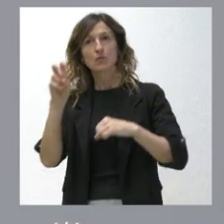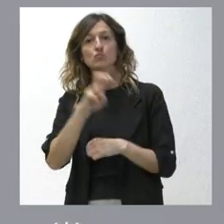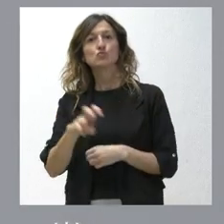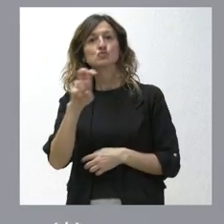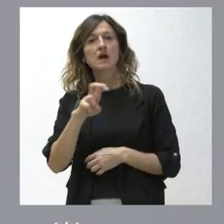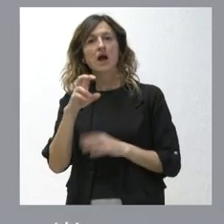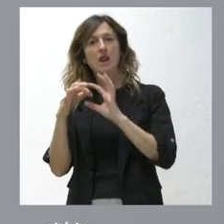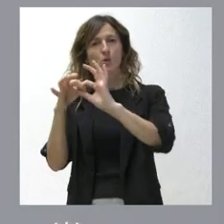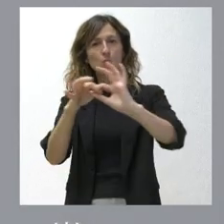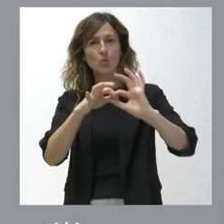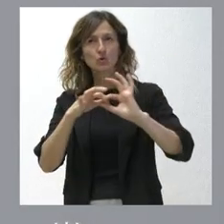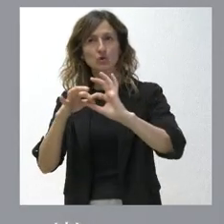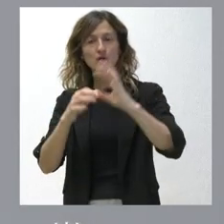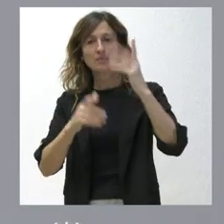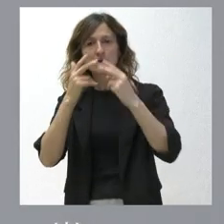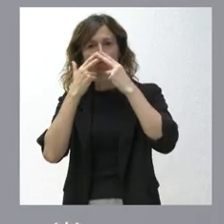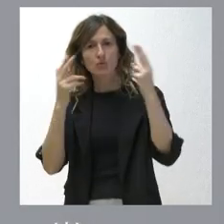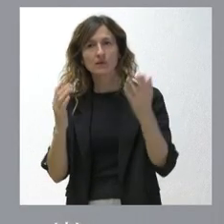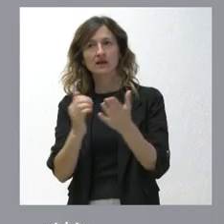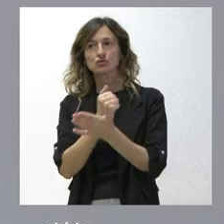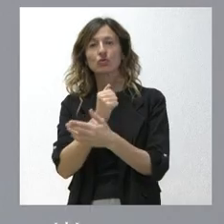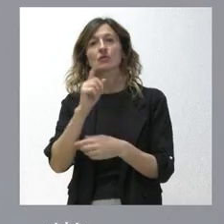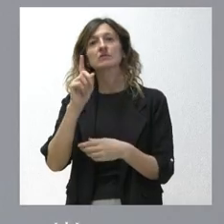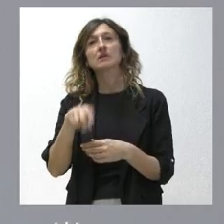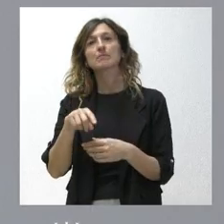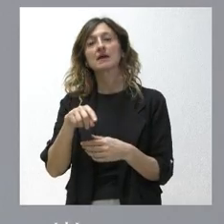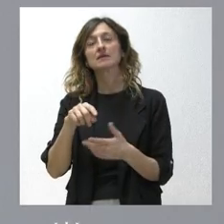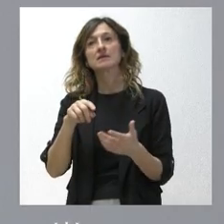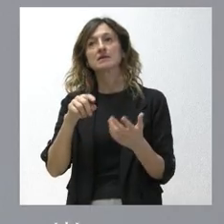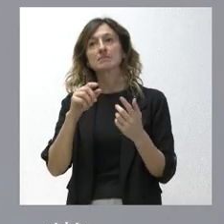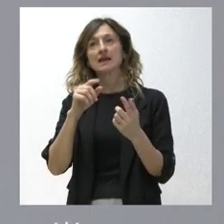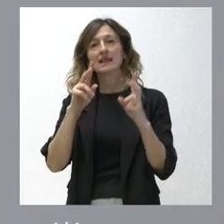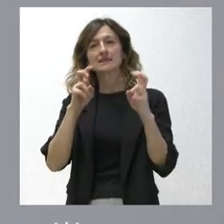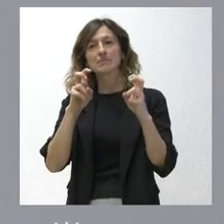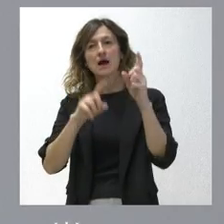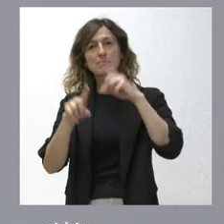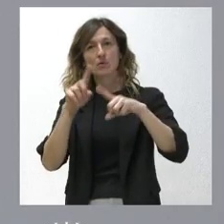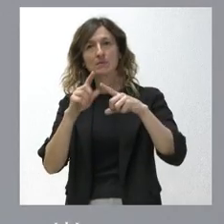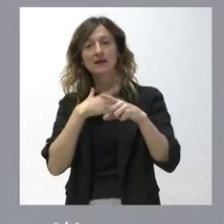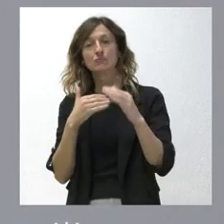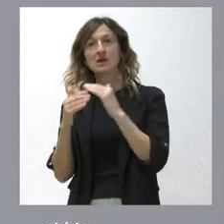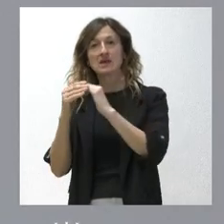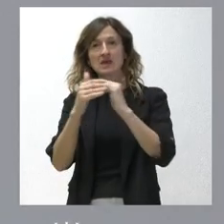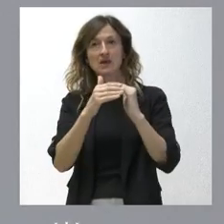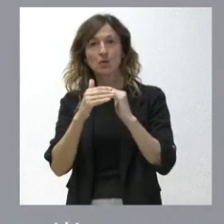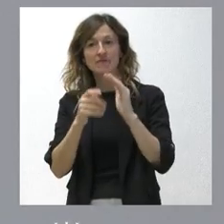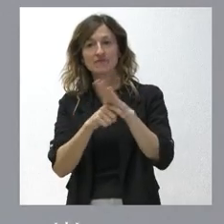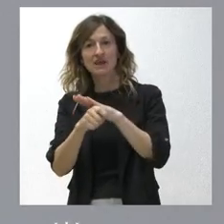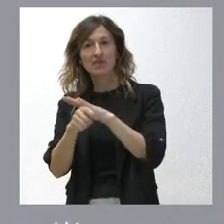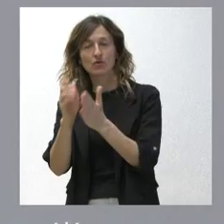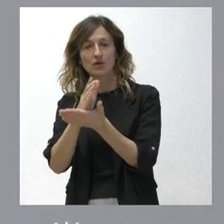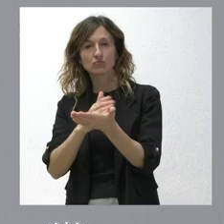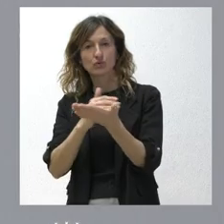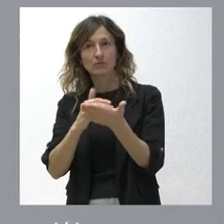de todas las Administraciones públicas, del conjunto de comunidades autónomas, para resolver cuestiones que nos importan mucho, que es la igualdad en la financiación autonómica,